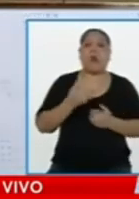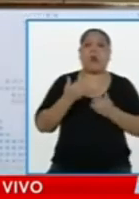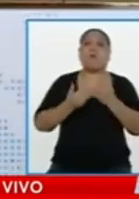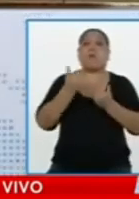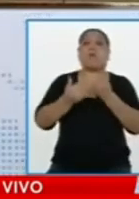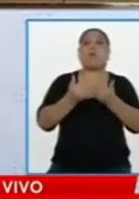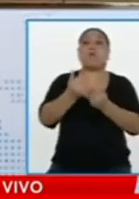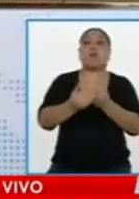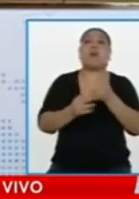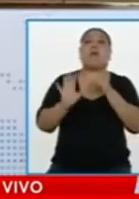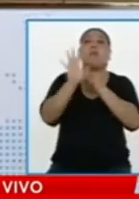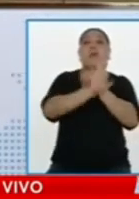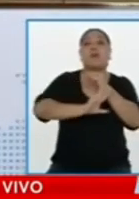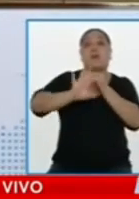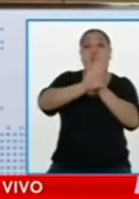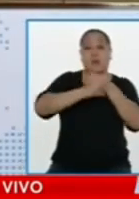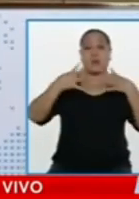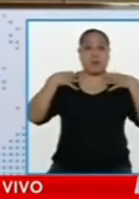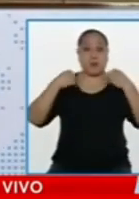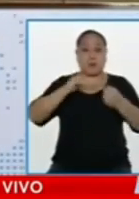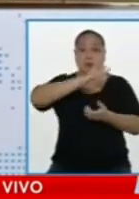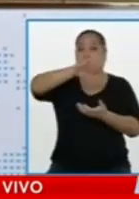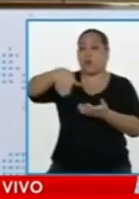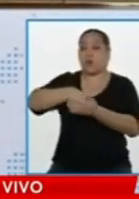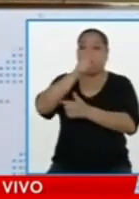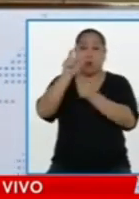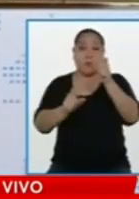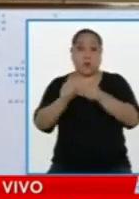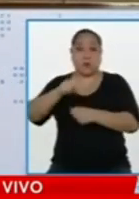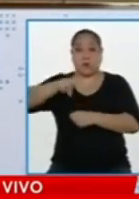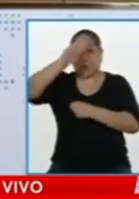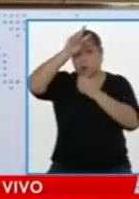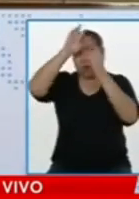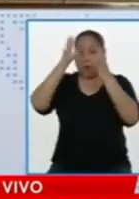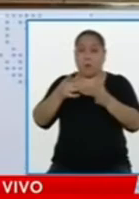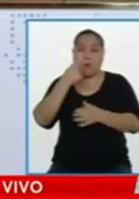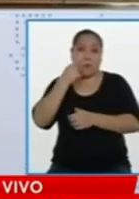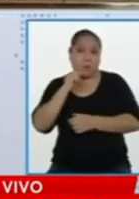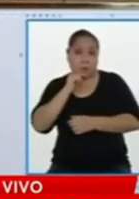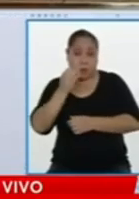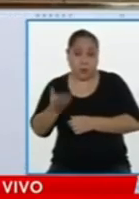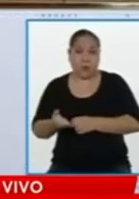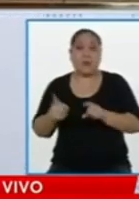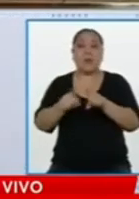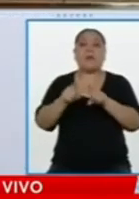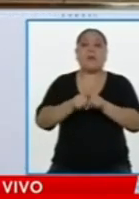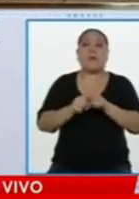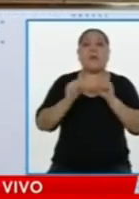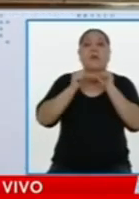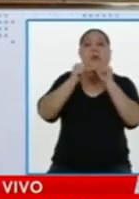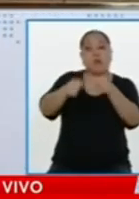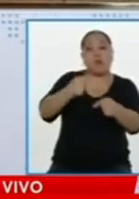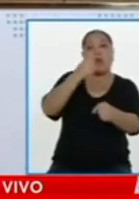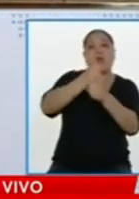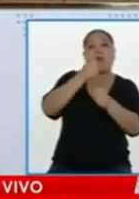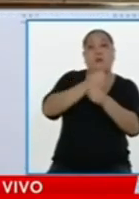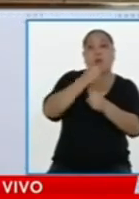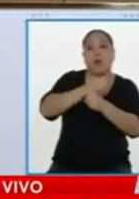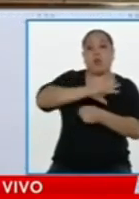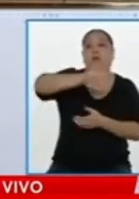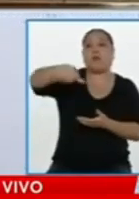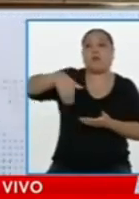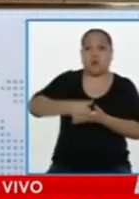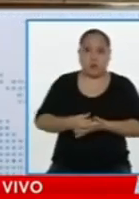comenzaron a resolver gente de buena fe, de buena voluntad, llegando a acuerdos